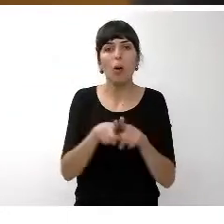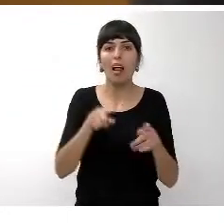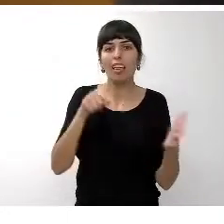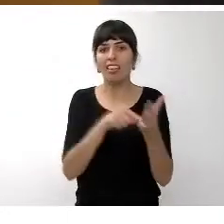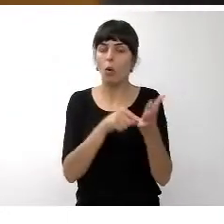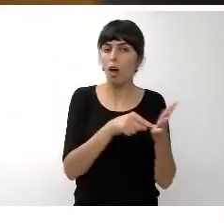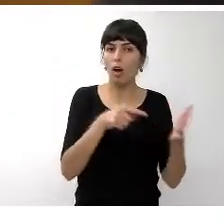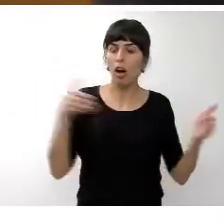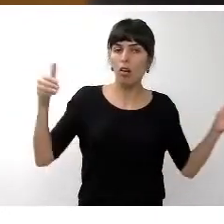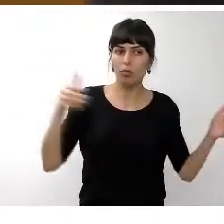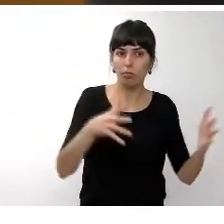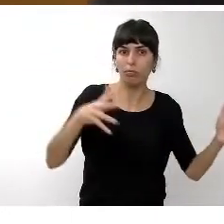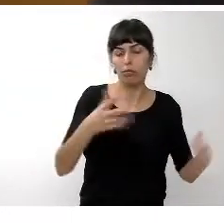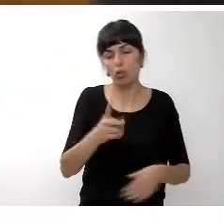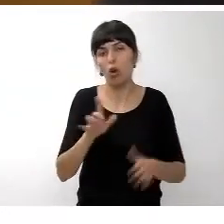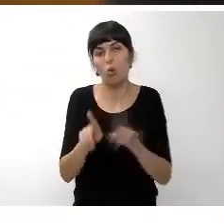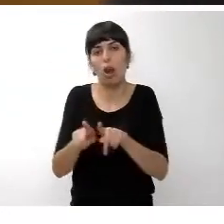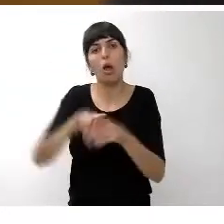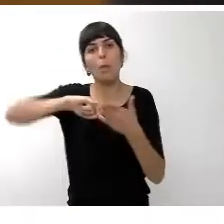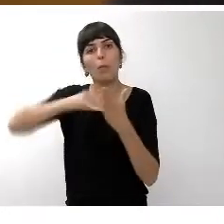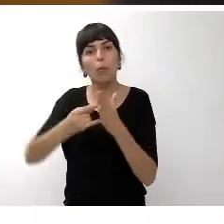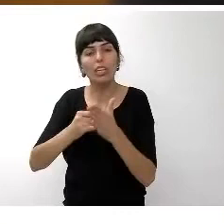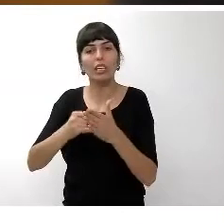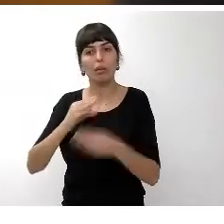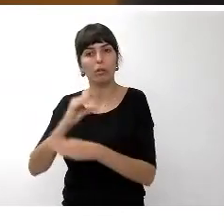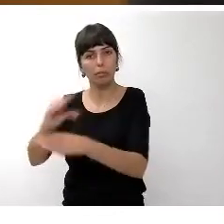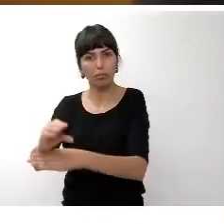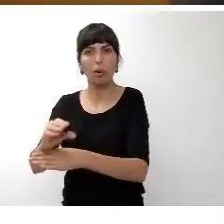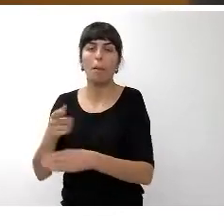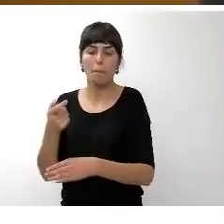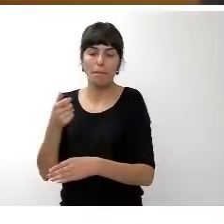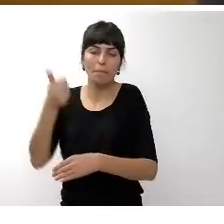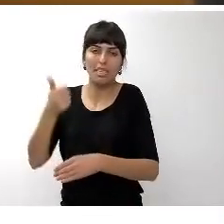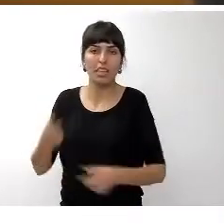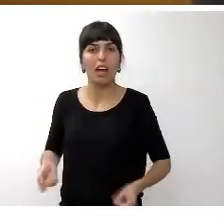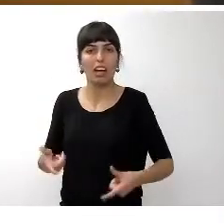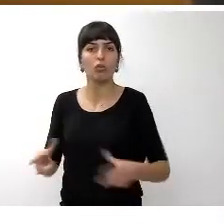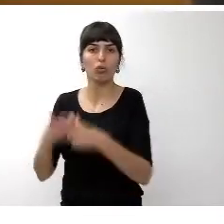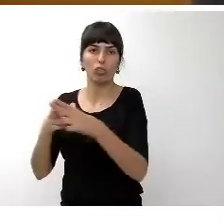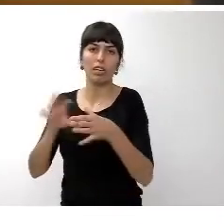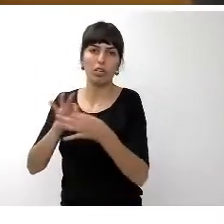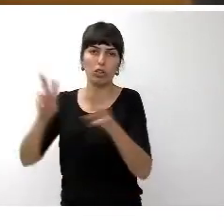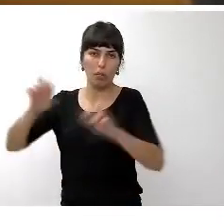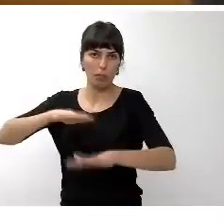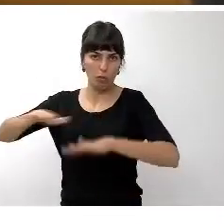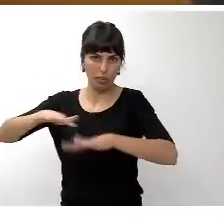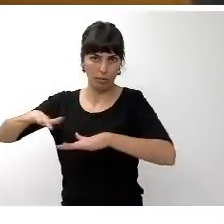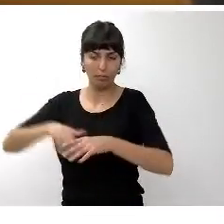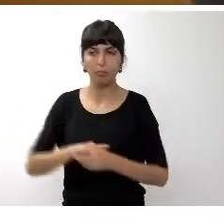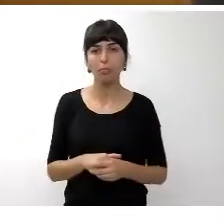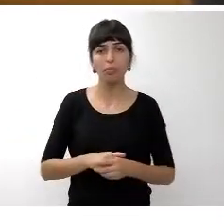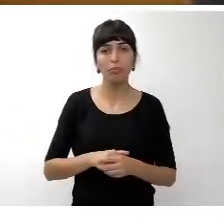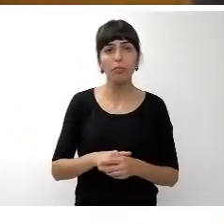cuestiones sino a políticas y a gastos en este caso social vinculados a la movilidad en el área de